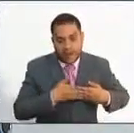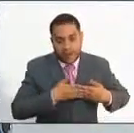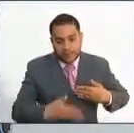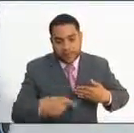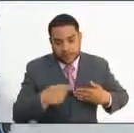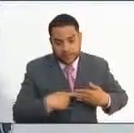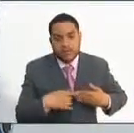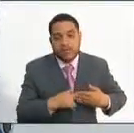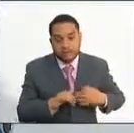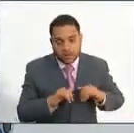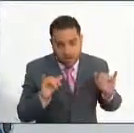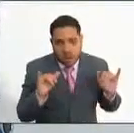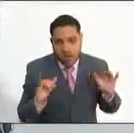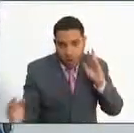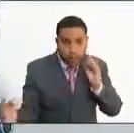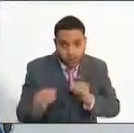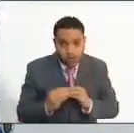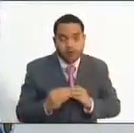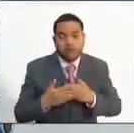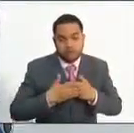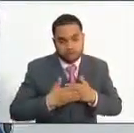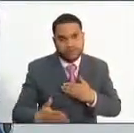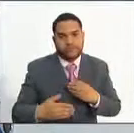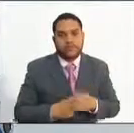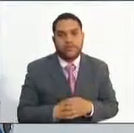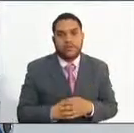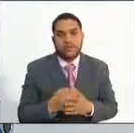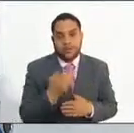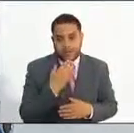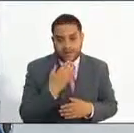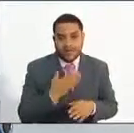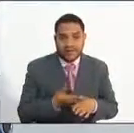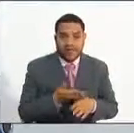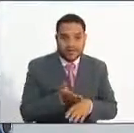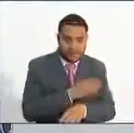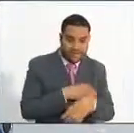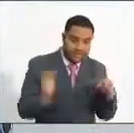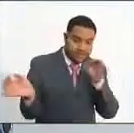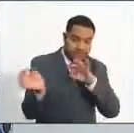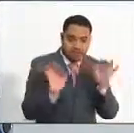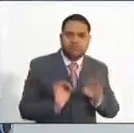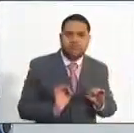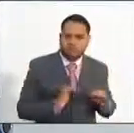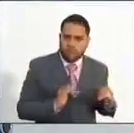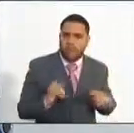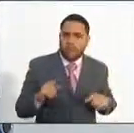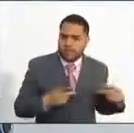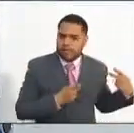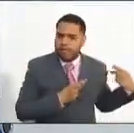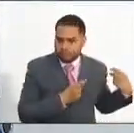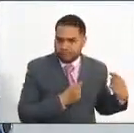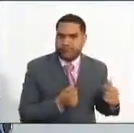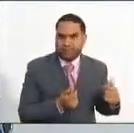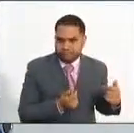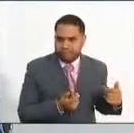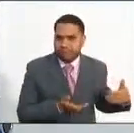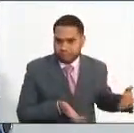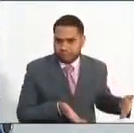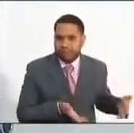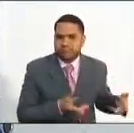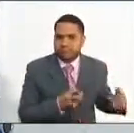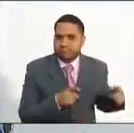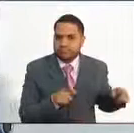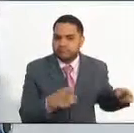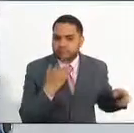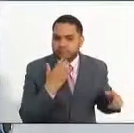expedición del correspondiente acuerdo. En esta etapa de planificación ya tenemos muy avanzadas las convocatorias para el